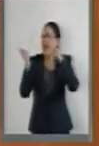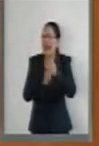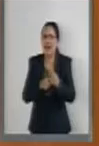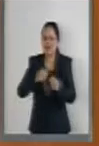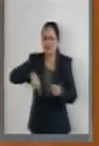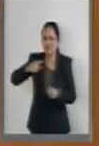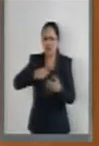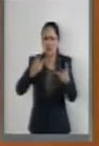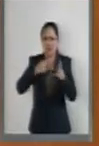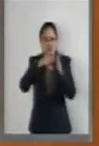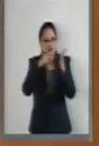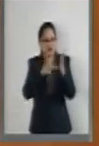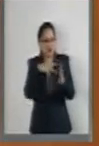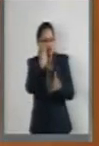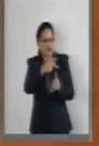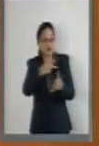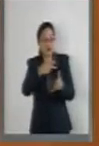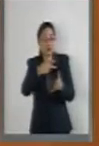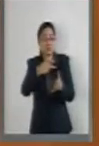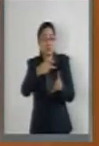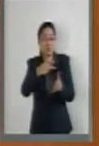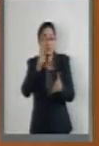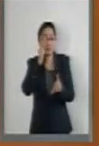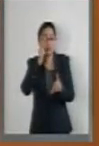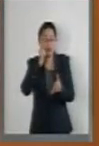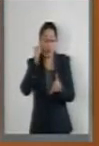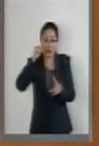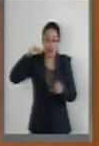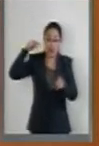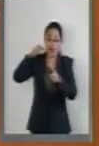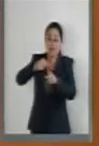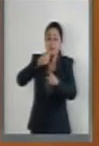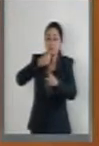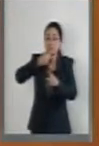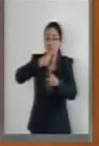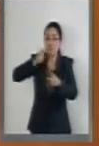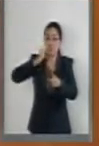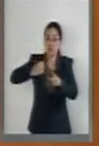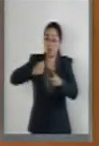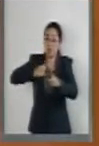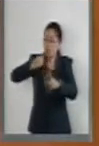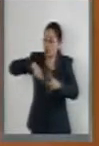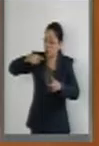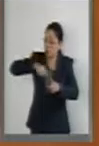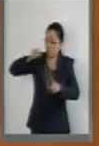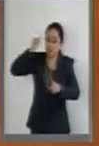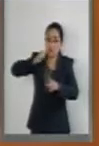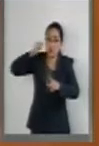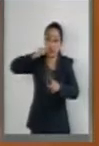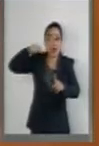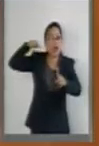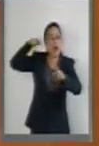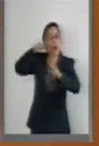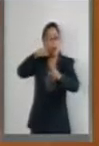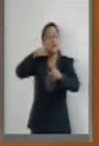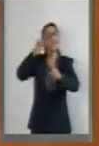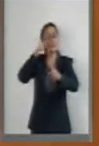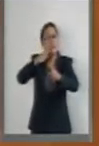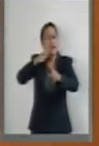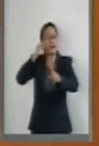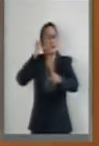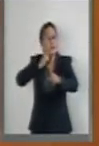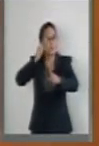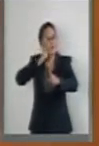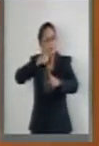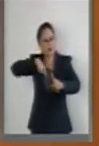conocemos muy bien porque aquí en el Senado de la República no hay una nueva ley, una reforma de adición o